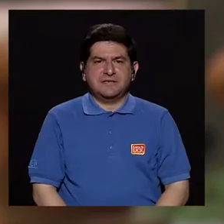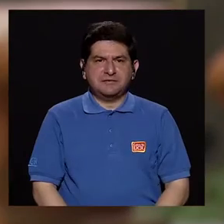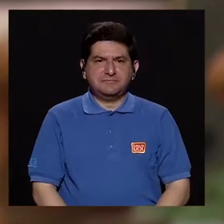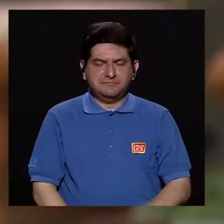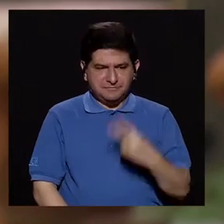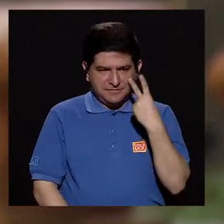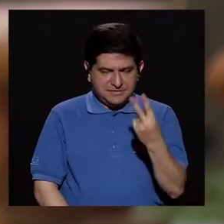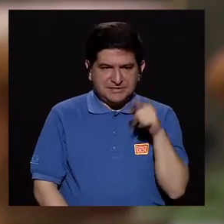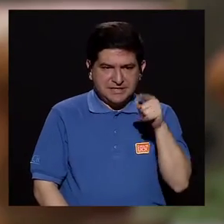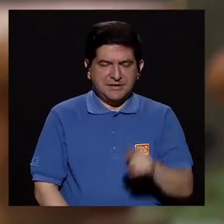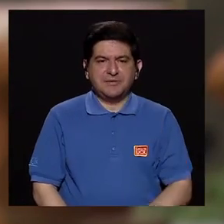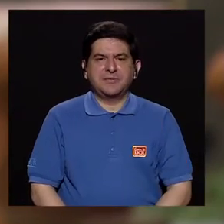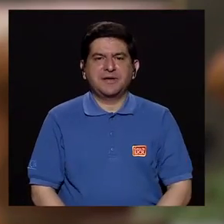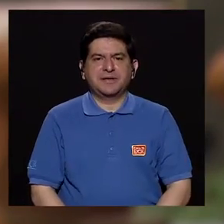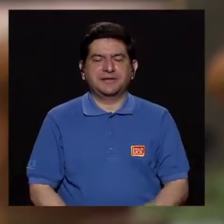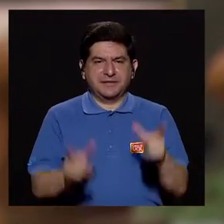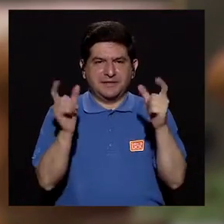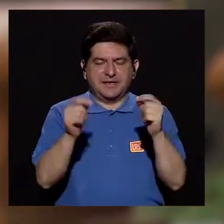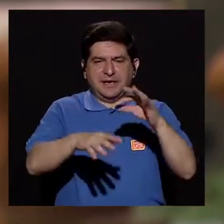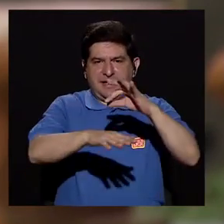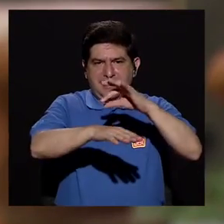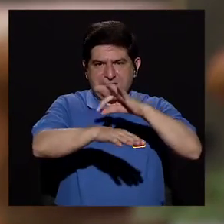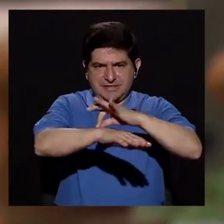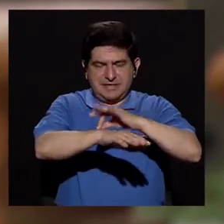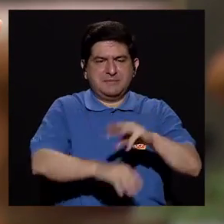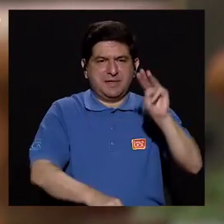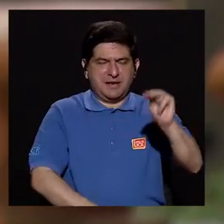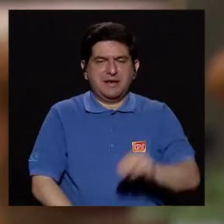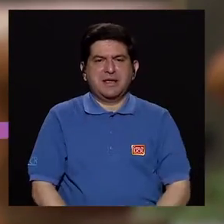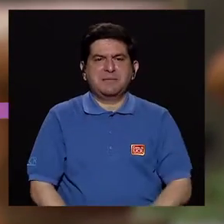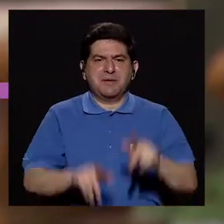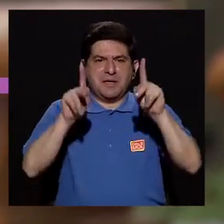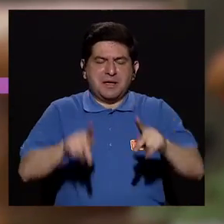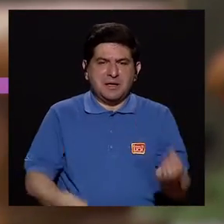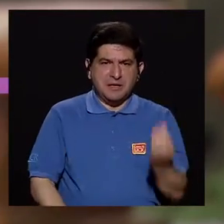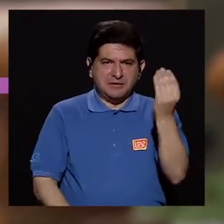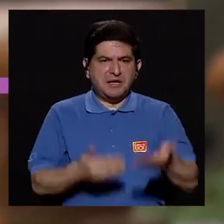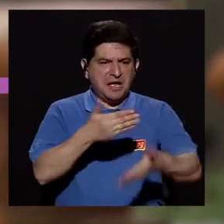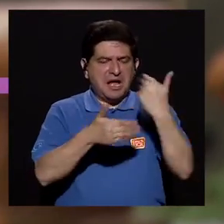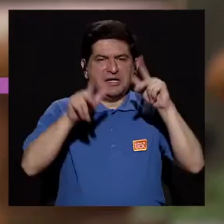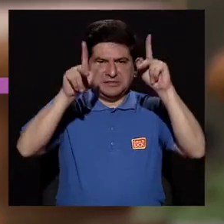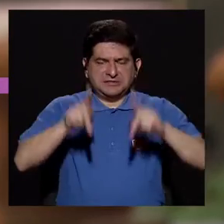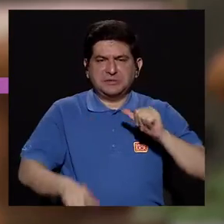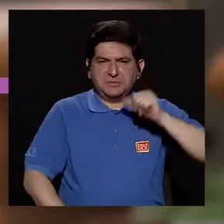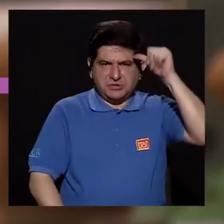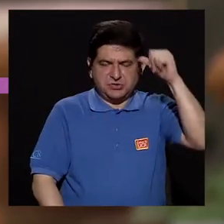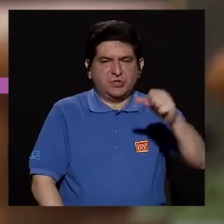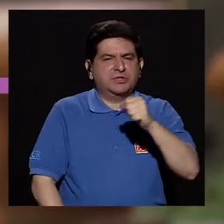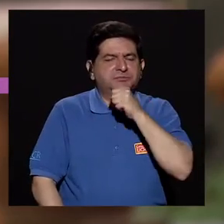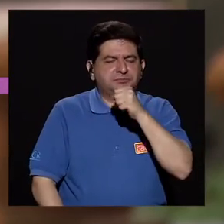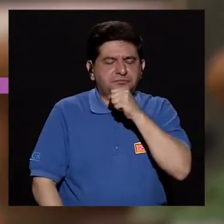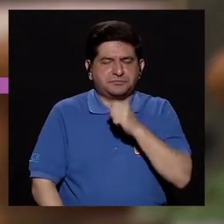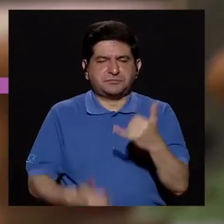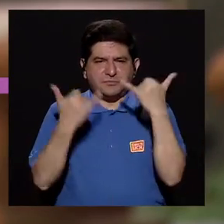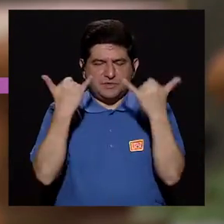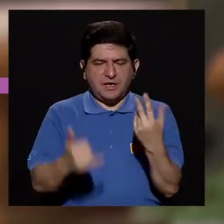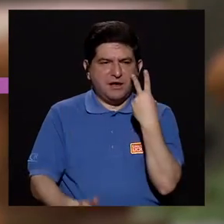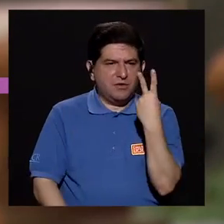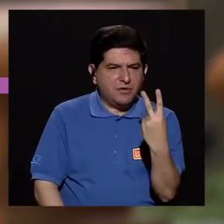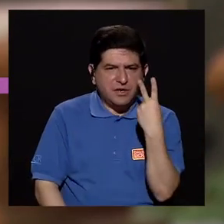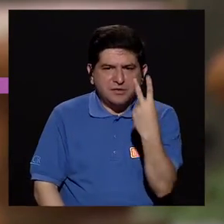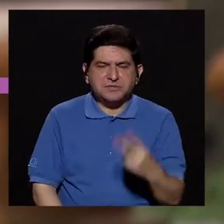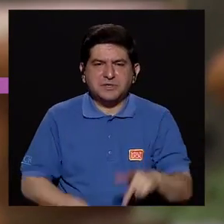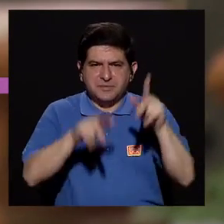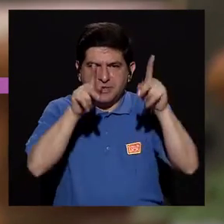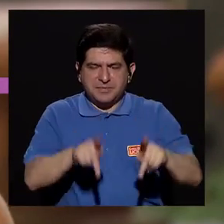se ve el melanoma en personas más jóvenes. Estábamos acostumbrados a ver melanoma en gente adulta mayor y ahora cada vez